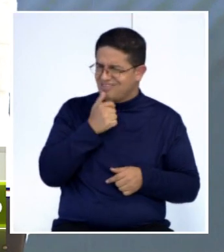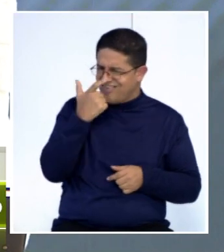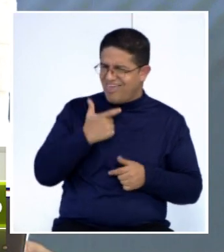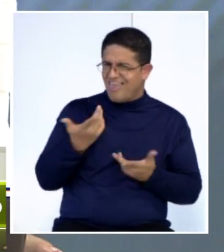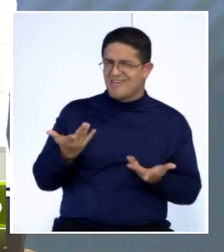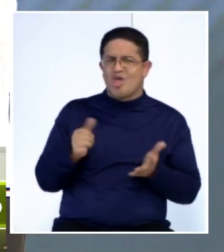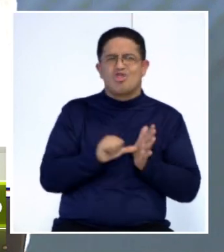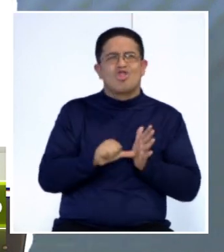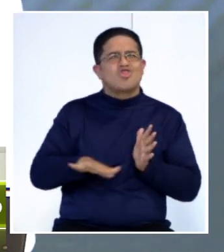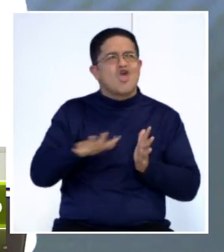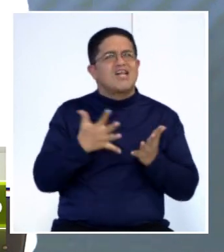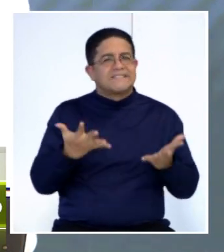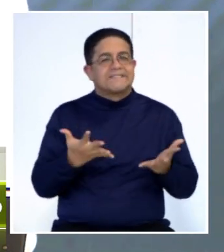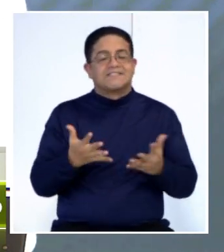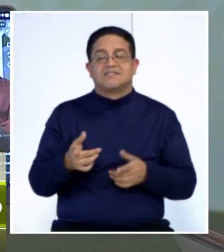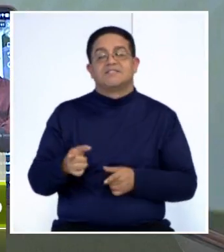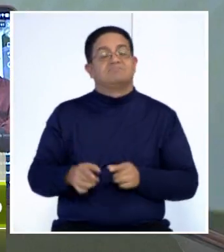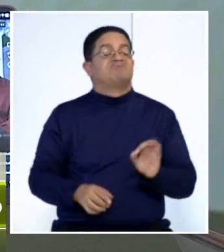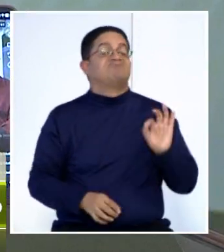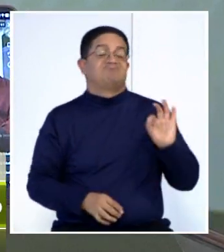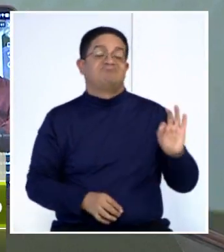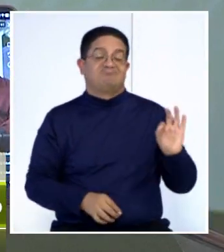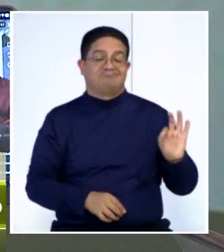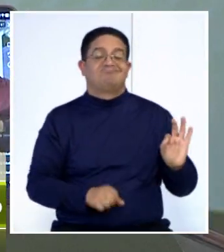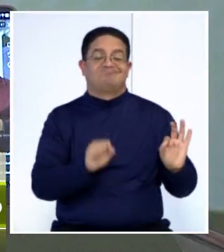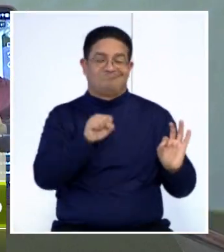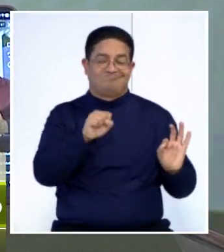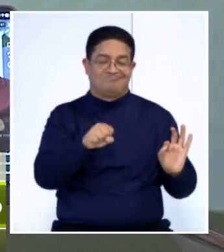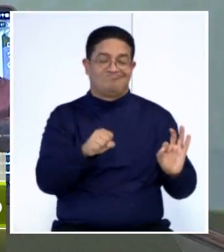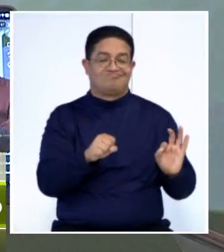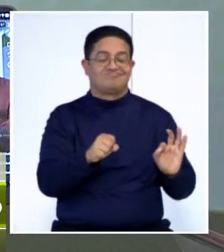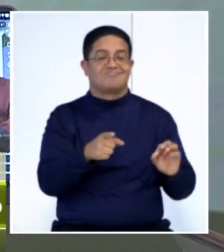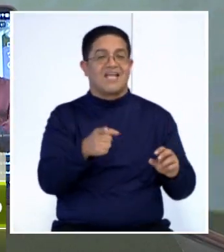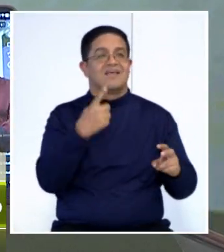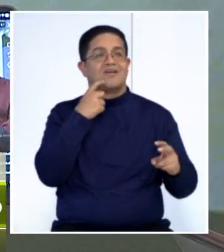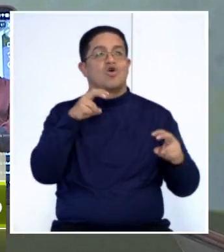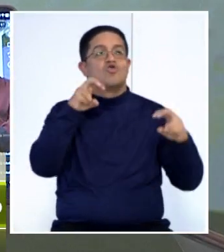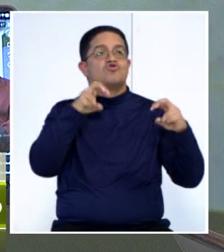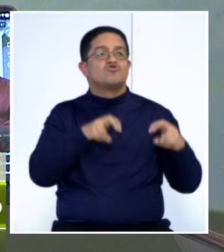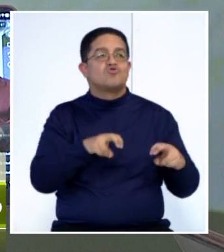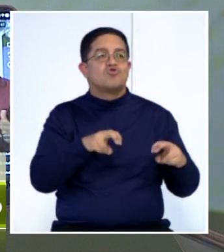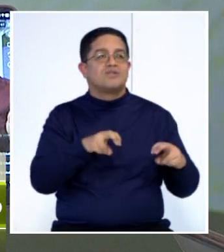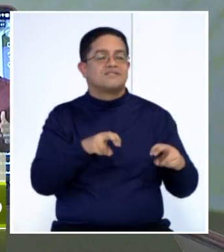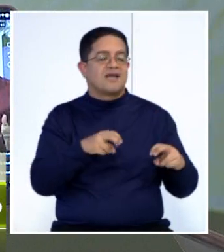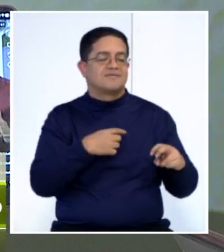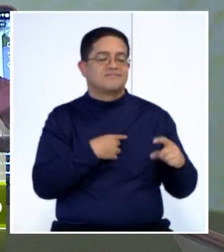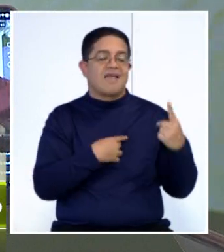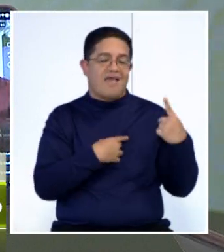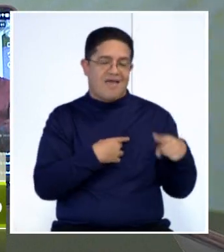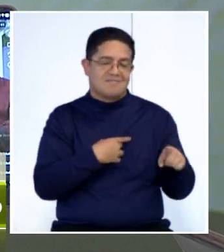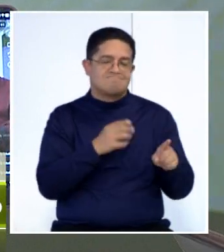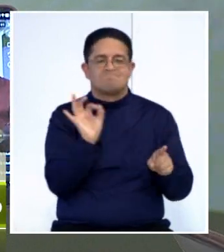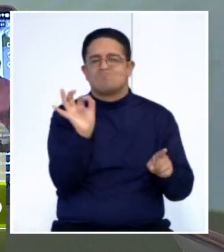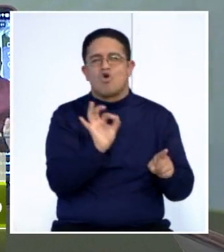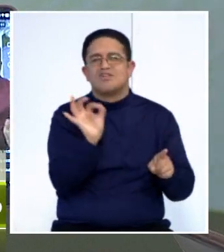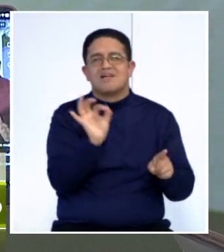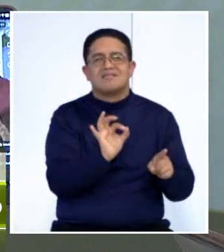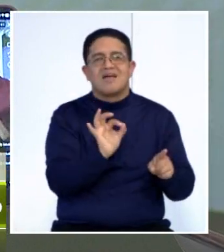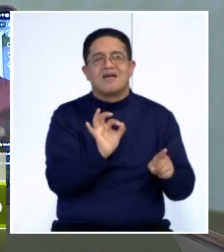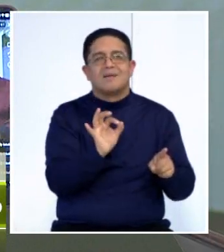haciendo allí. Es así. Incluso en la consulta, en mi consulta, yo me he conseguido un porcentaje aproximadamente